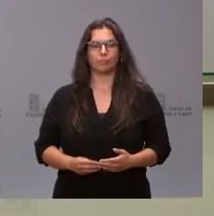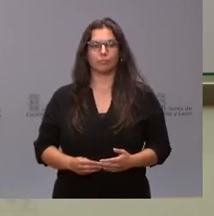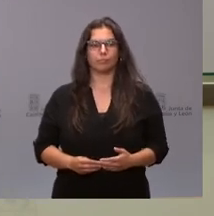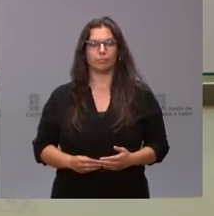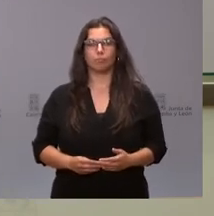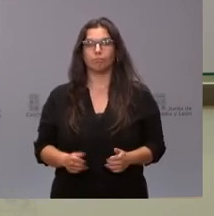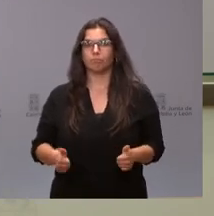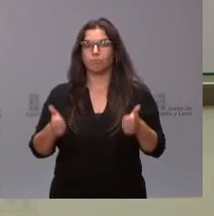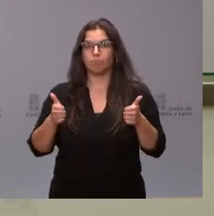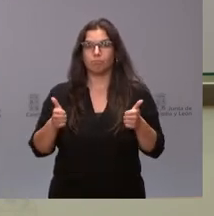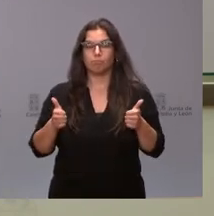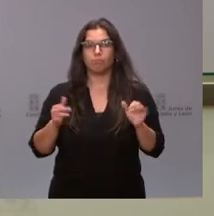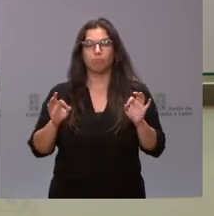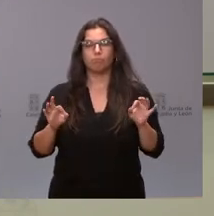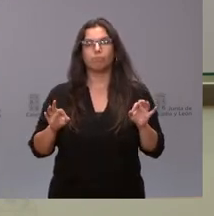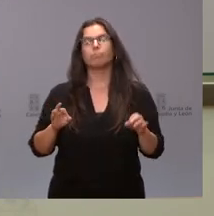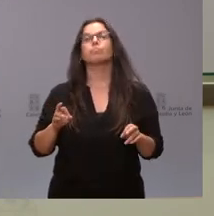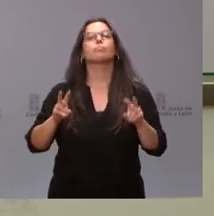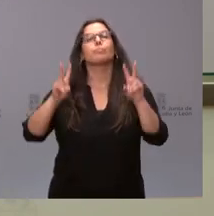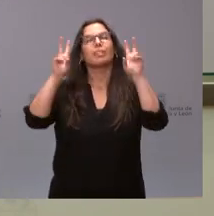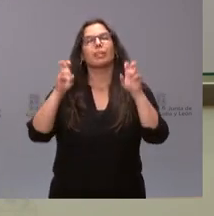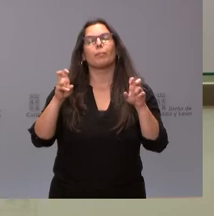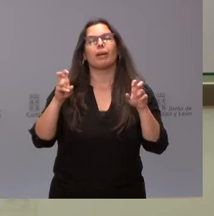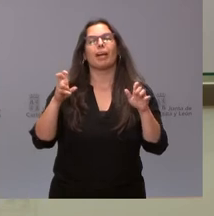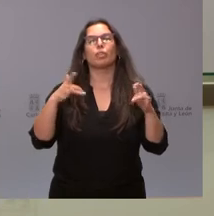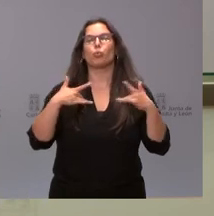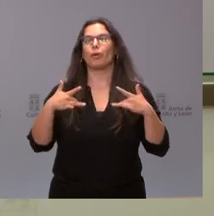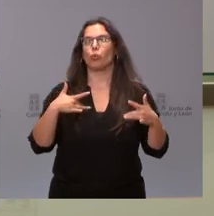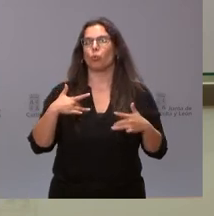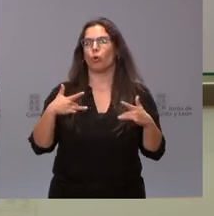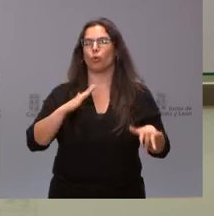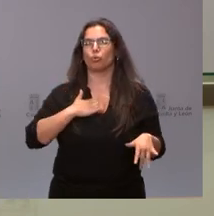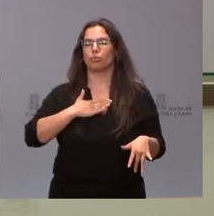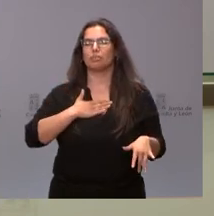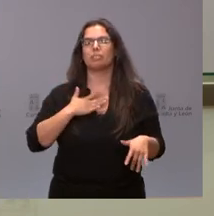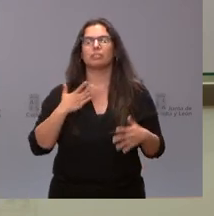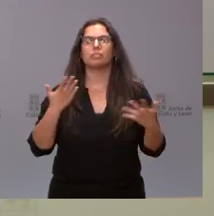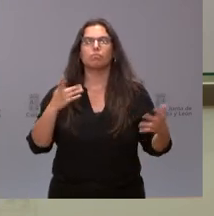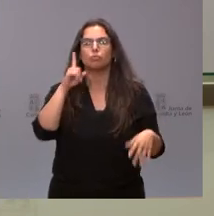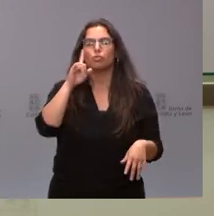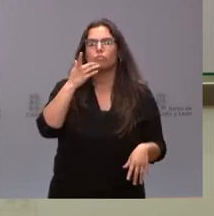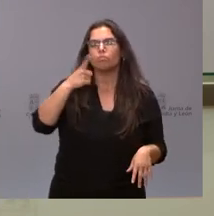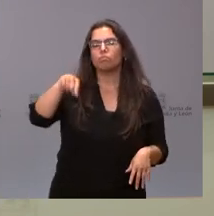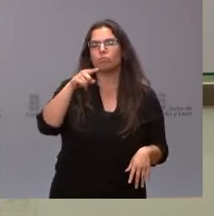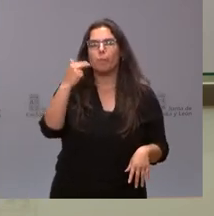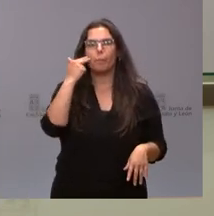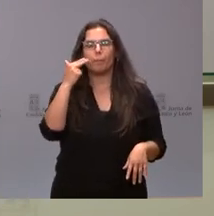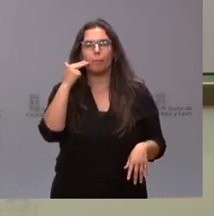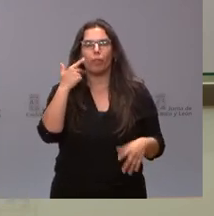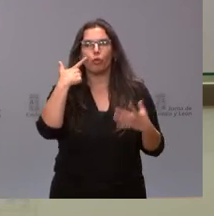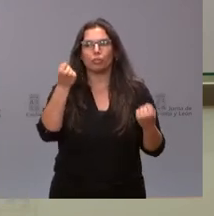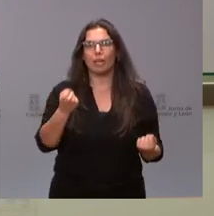¿Alguna otra cuestión? Sí, sobre el tema de la tuberculosis, otra vez, perdón. Sobre el tema de la tuberculosis, no sé si teme que esté en riesgo la salud